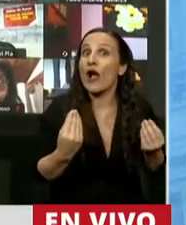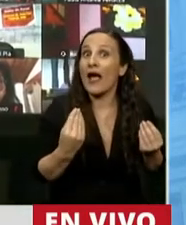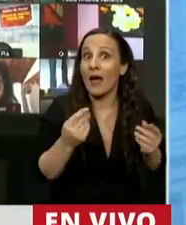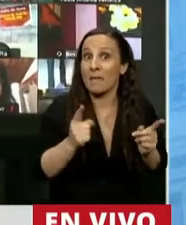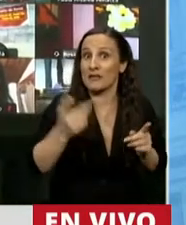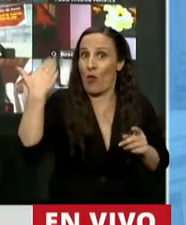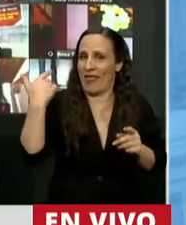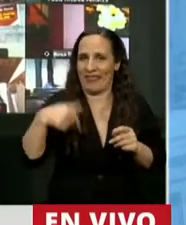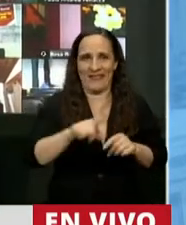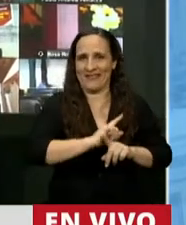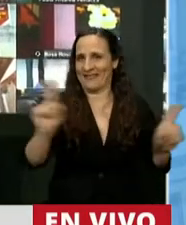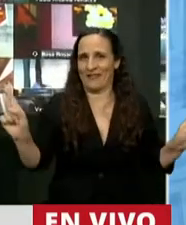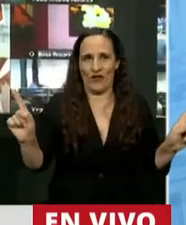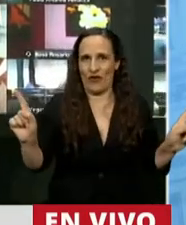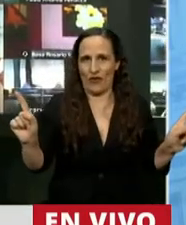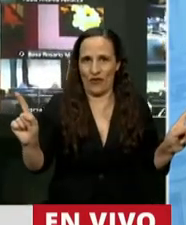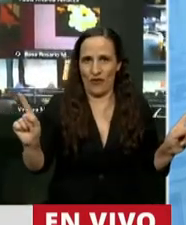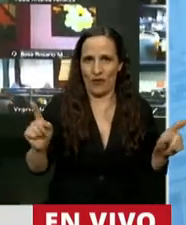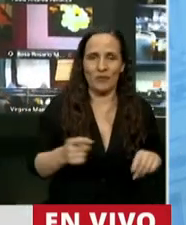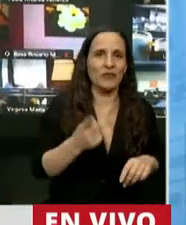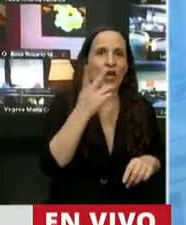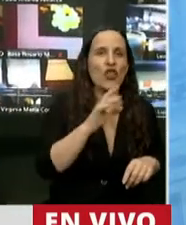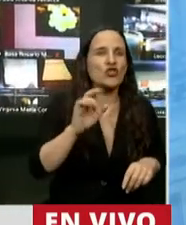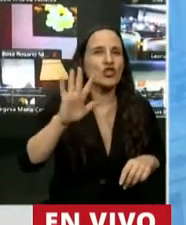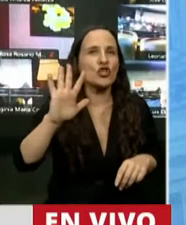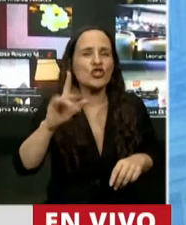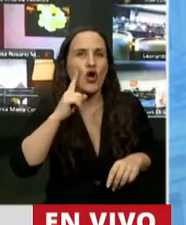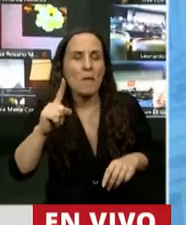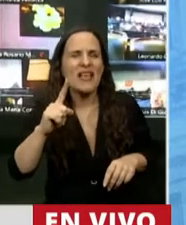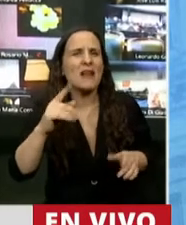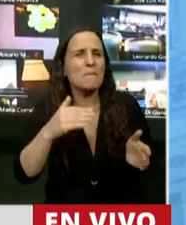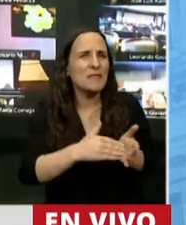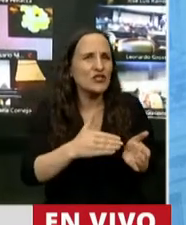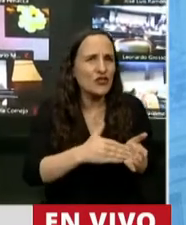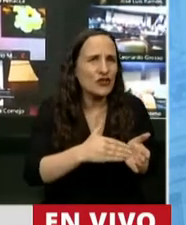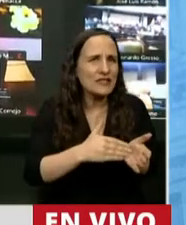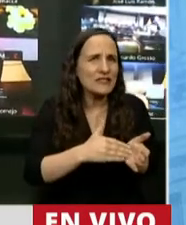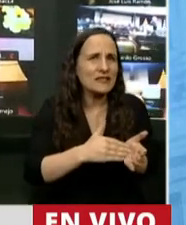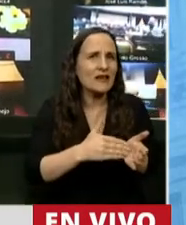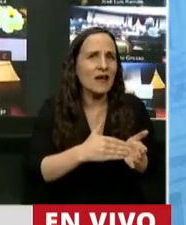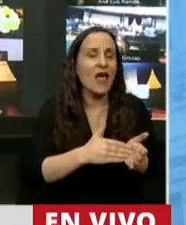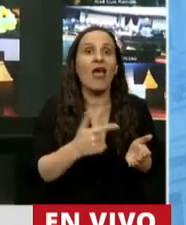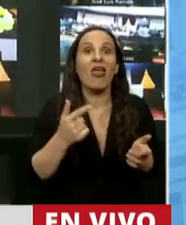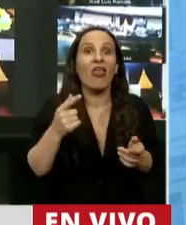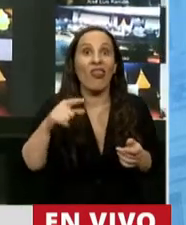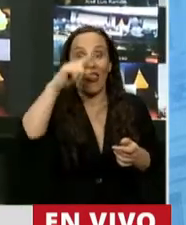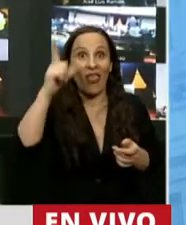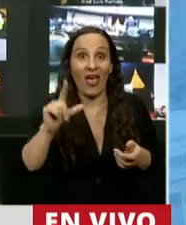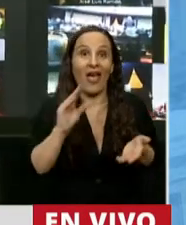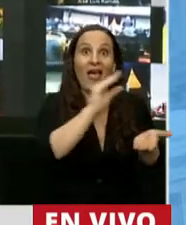Además, de esos 205.000 millones de RON, recursos de orden nacional,